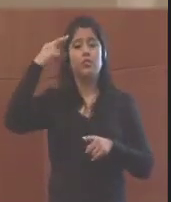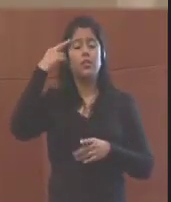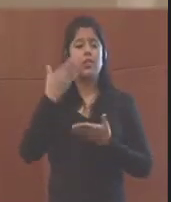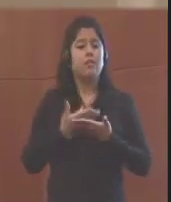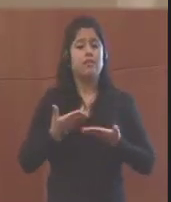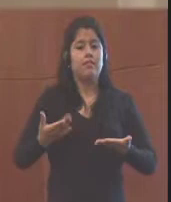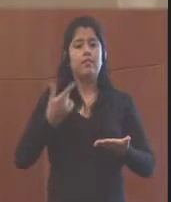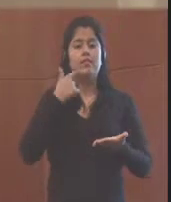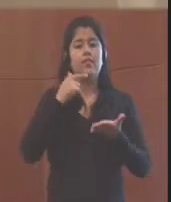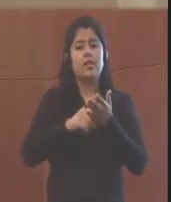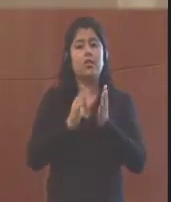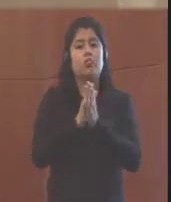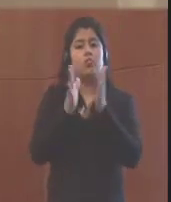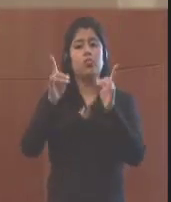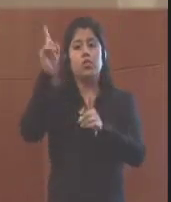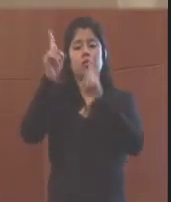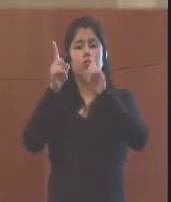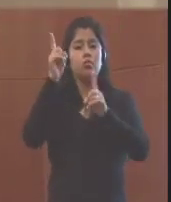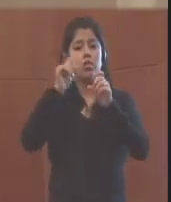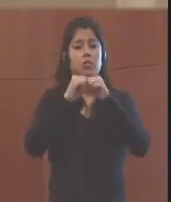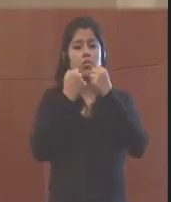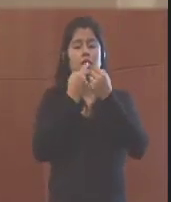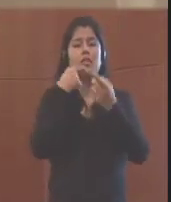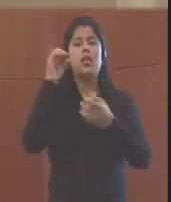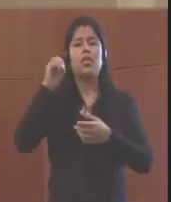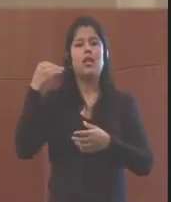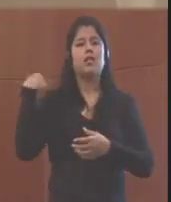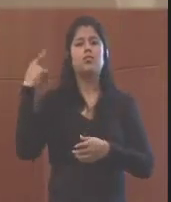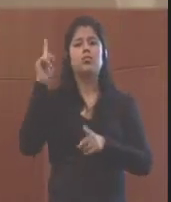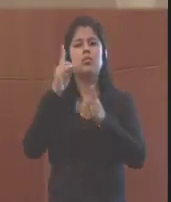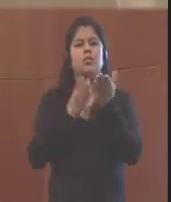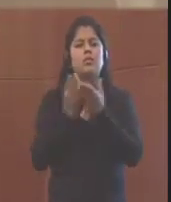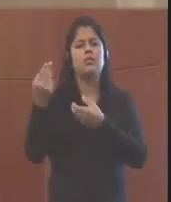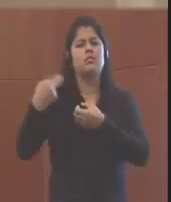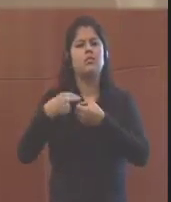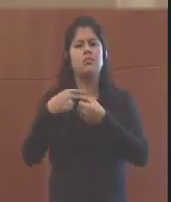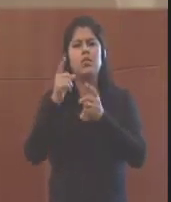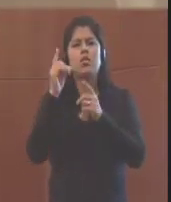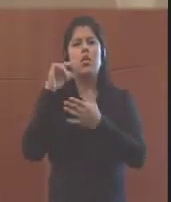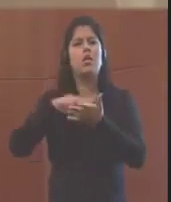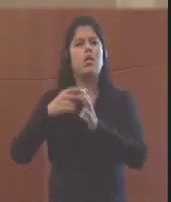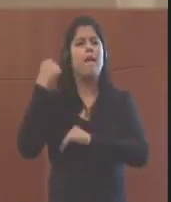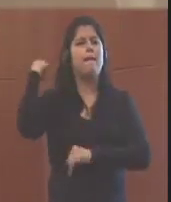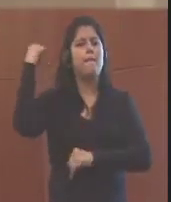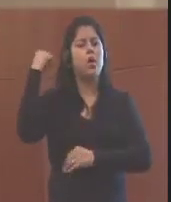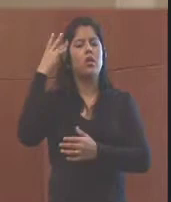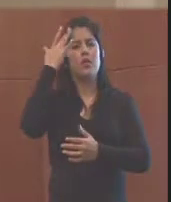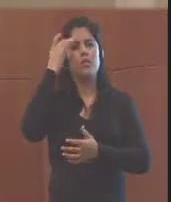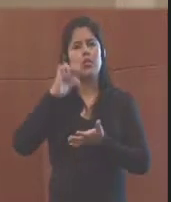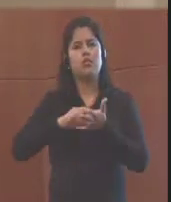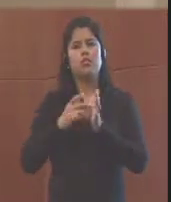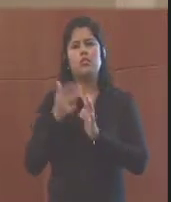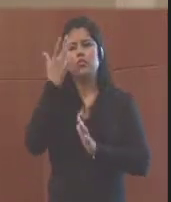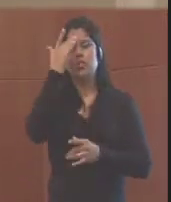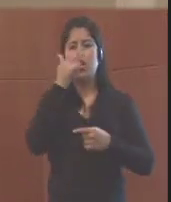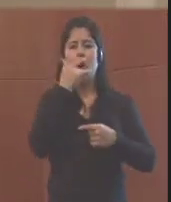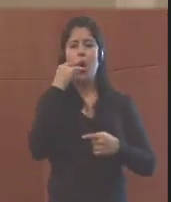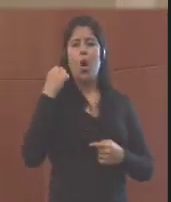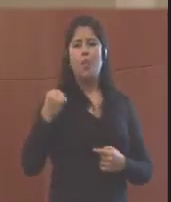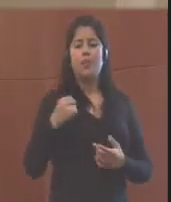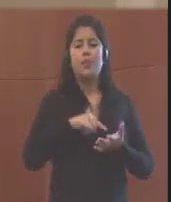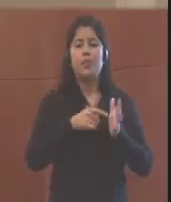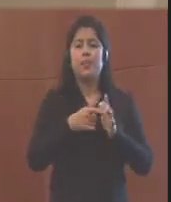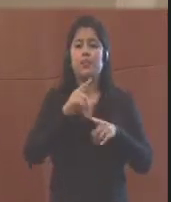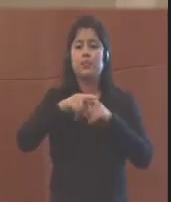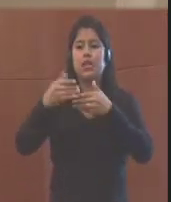esto es que en muchas sociedades las mujeres tienen menos acceso a los recursos y al poder que sus contrapartes masculinas. Y debido